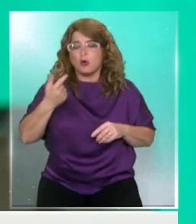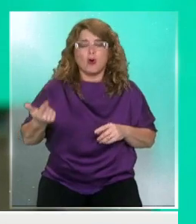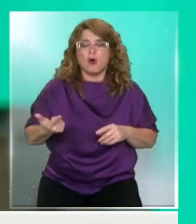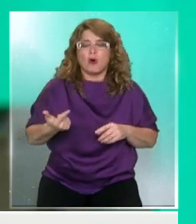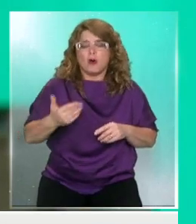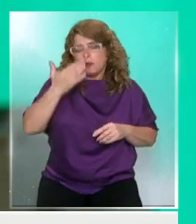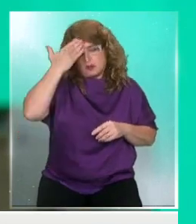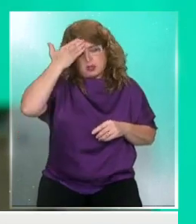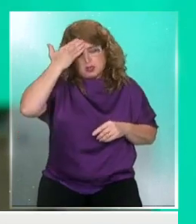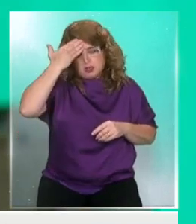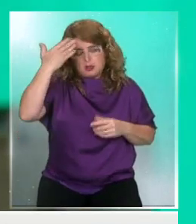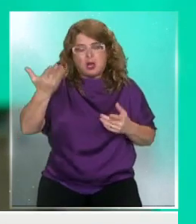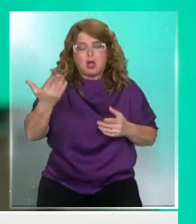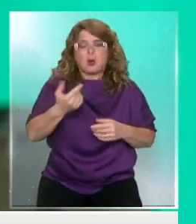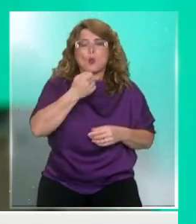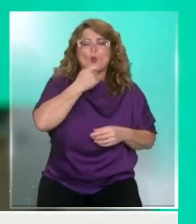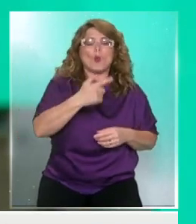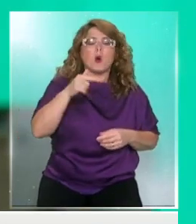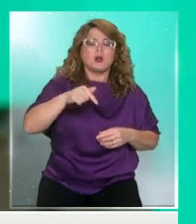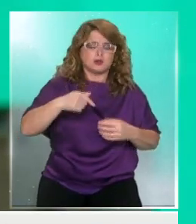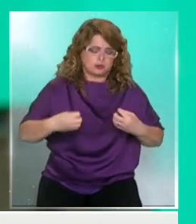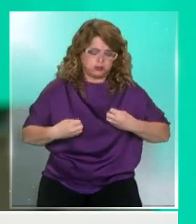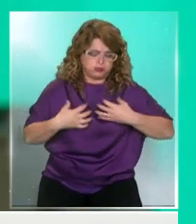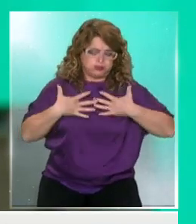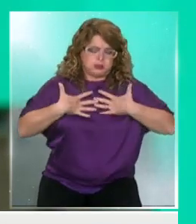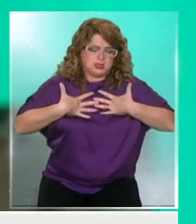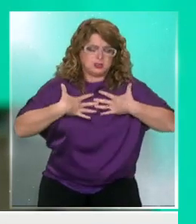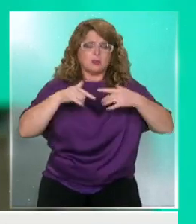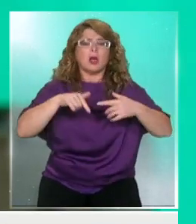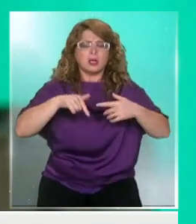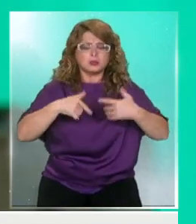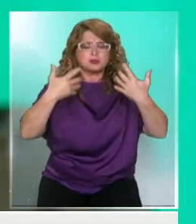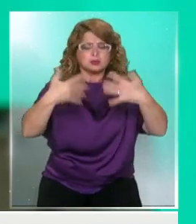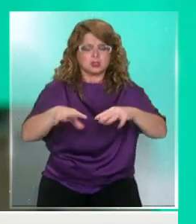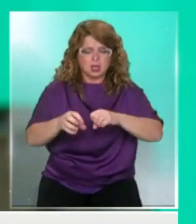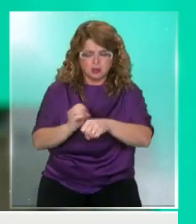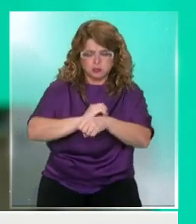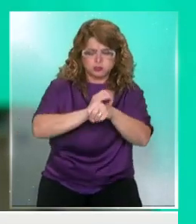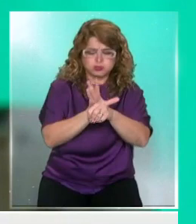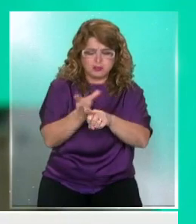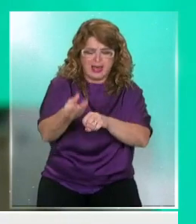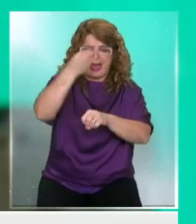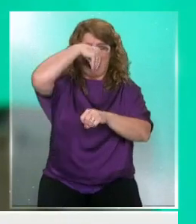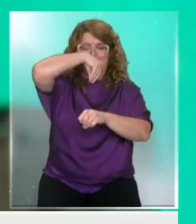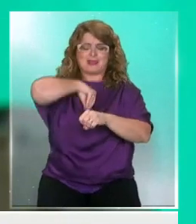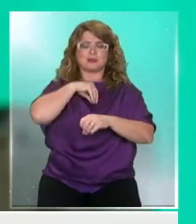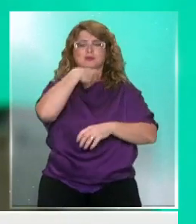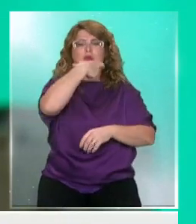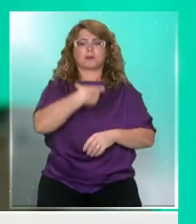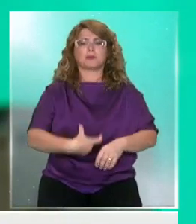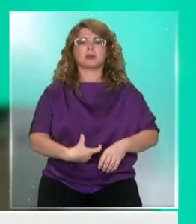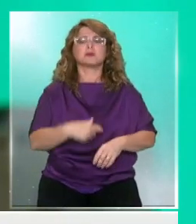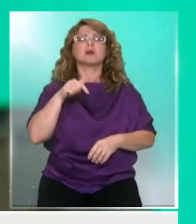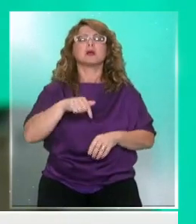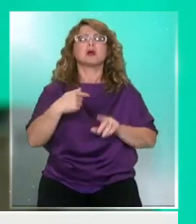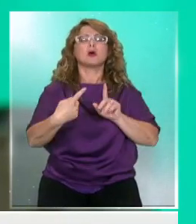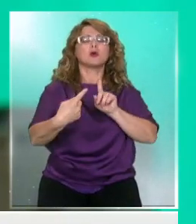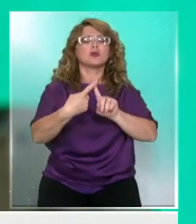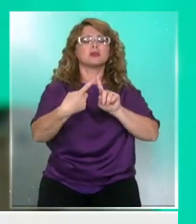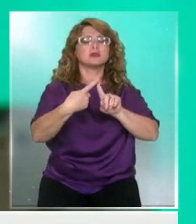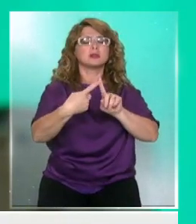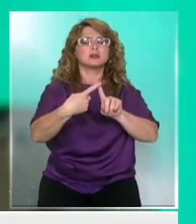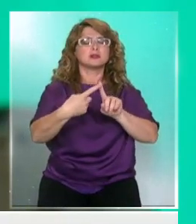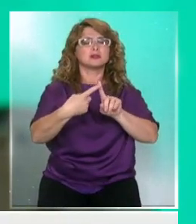común? ¿Qué otros síntomas además pueden significar la presencia de este virus? Para resolver estas dudas, vamos a tomar contacto con el doctor